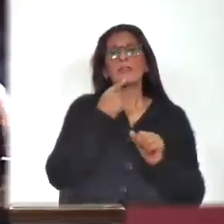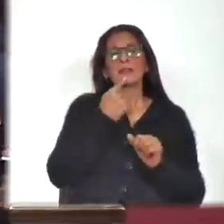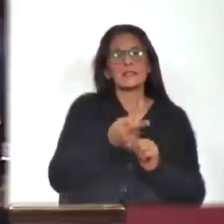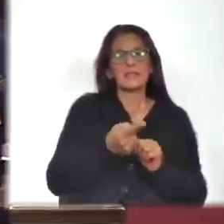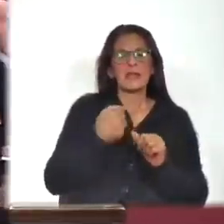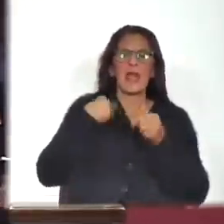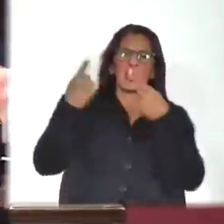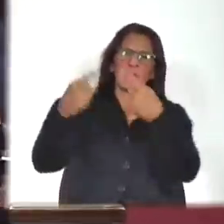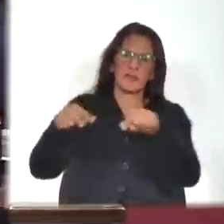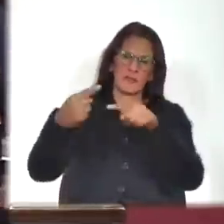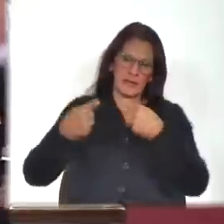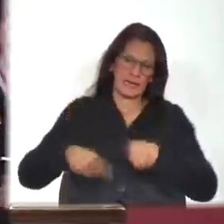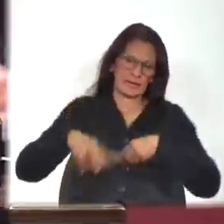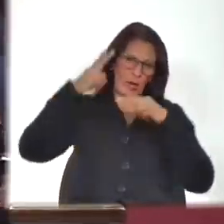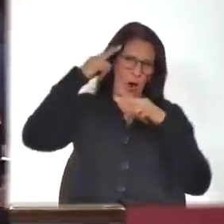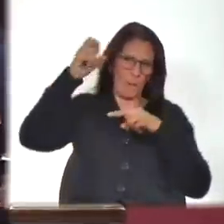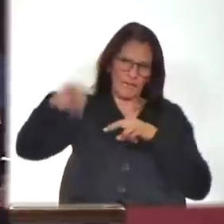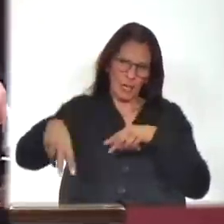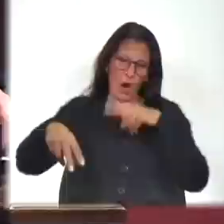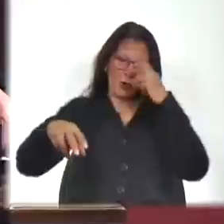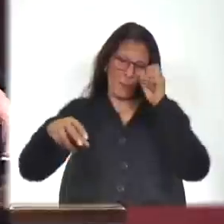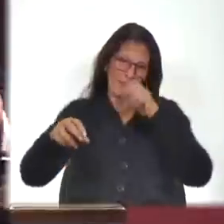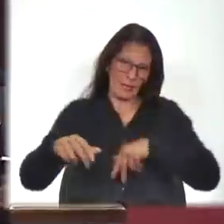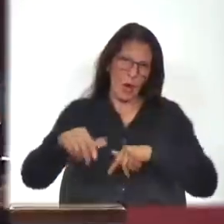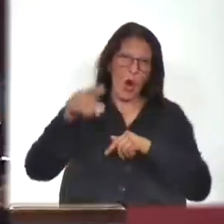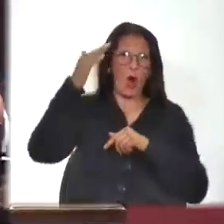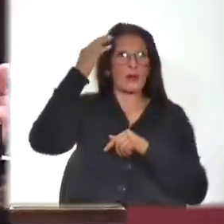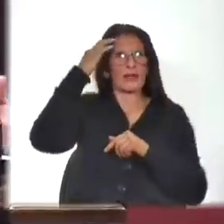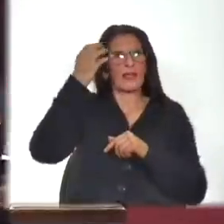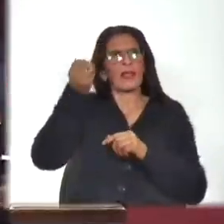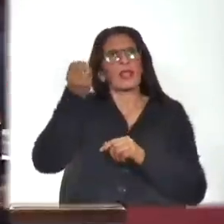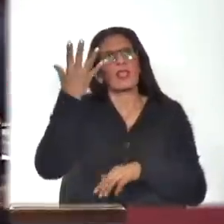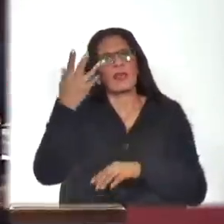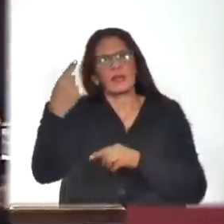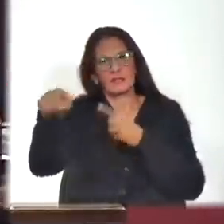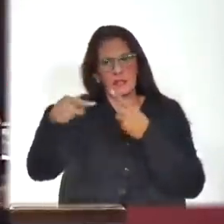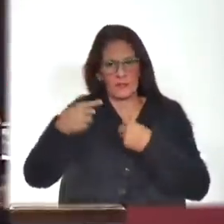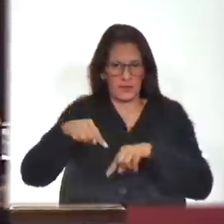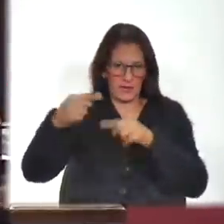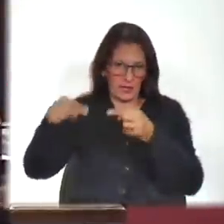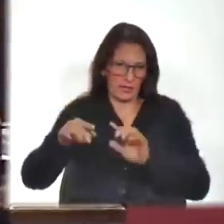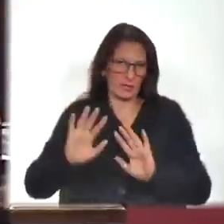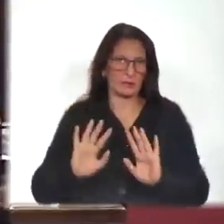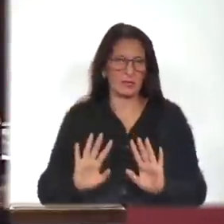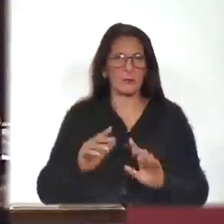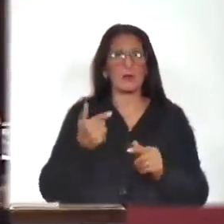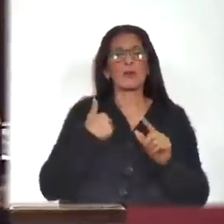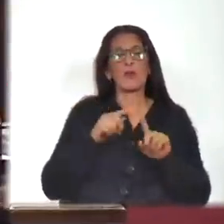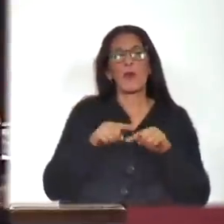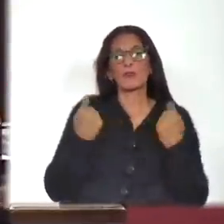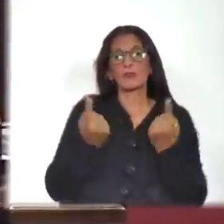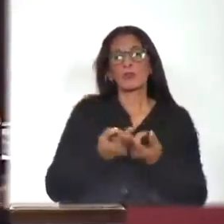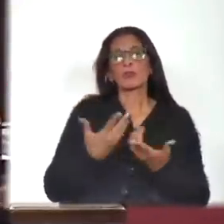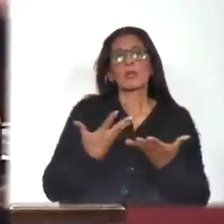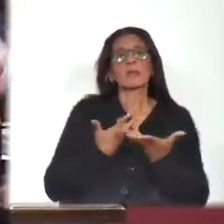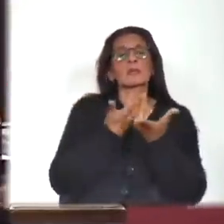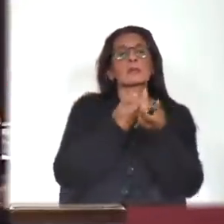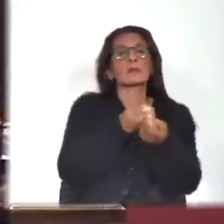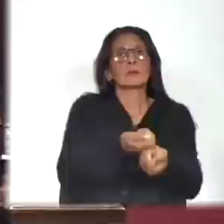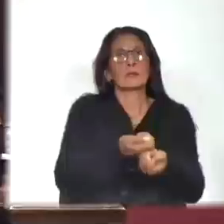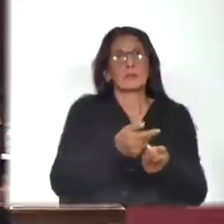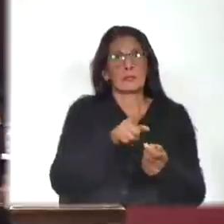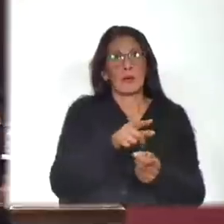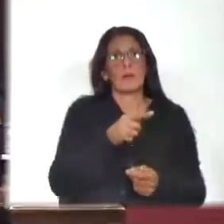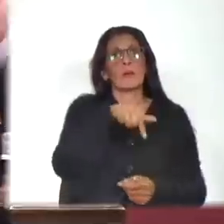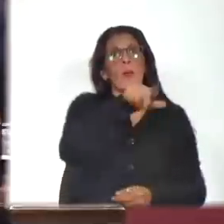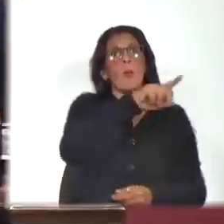ideológicas, filosóficas, de política, lo que fuere, y otra cosa es decir, nosotros actuamos defendiendo el interés común y ustedes actúan para